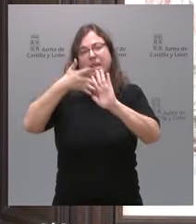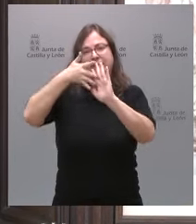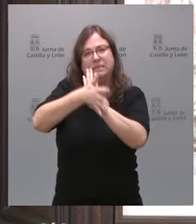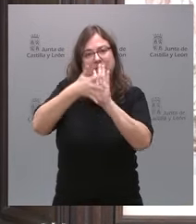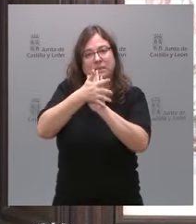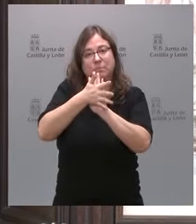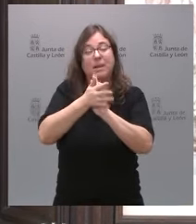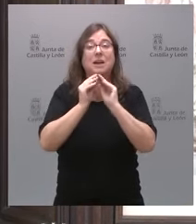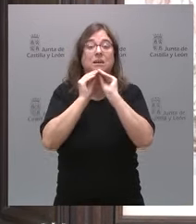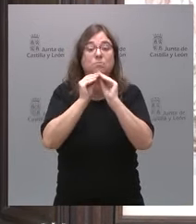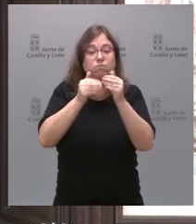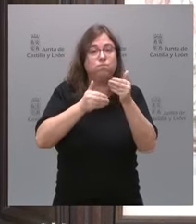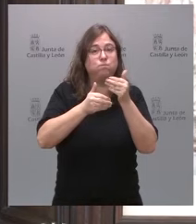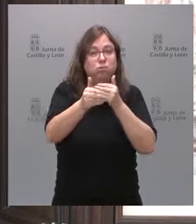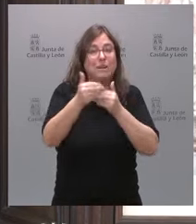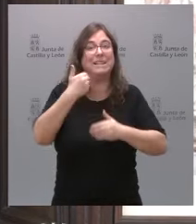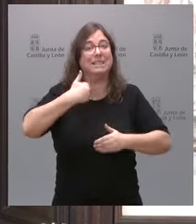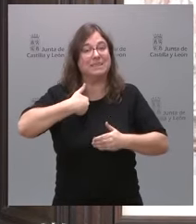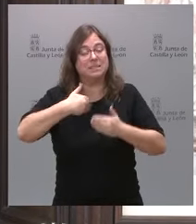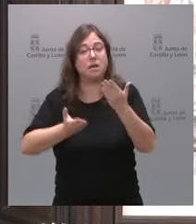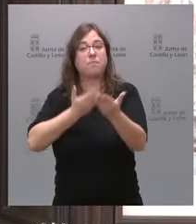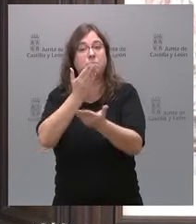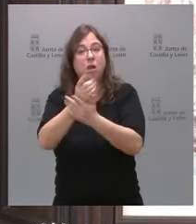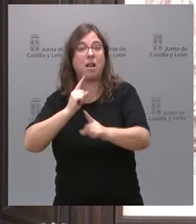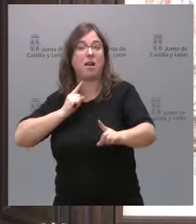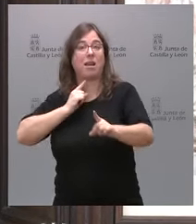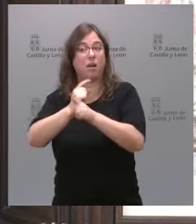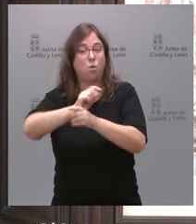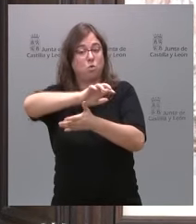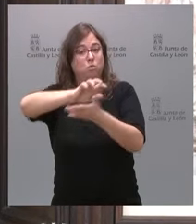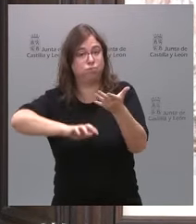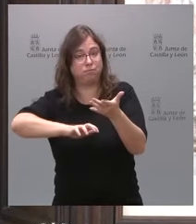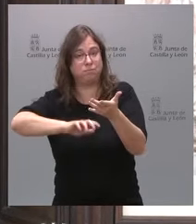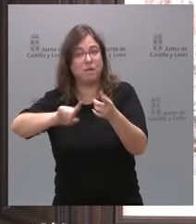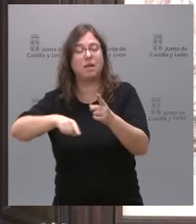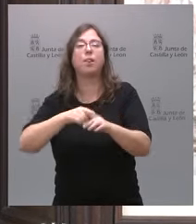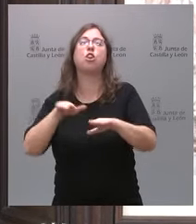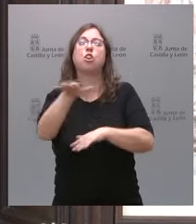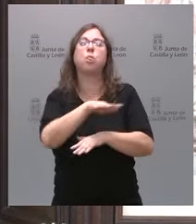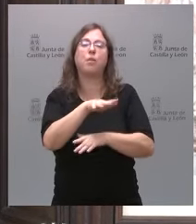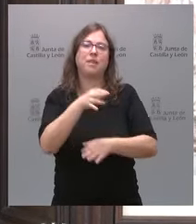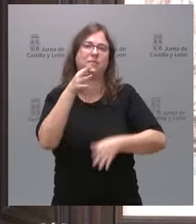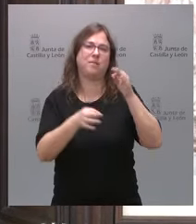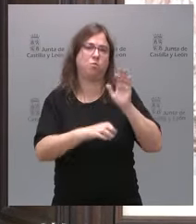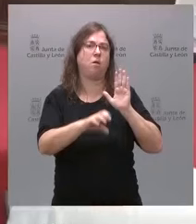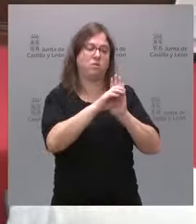es la postura una vez que presentemos el recurso ante el Tribunal Constitucional.